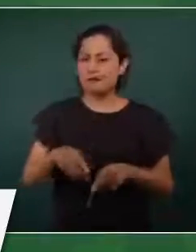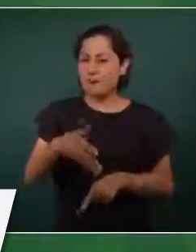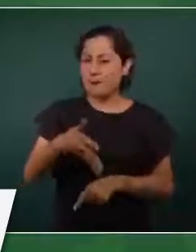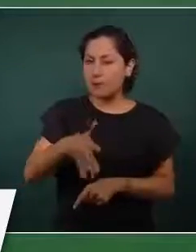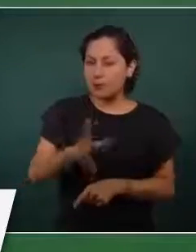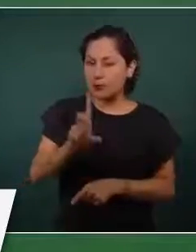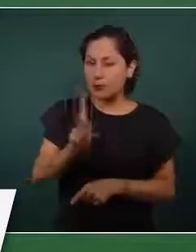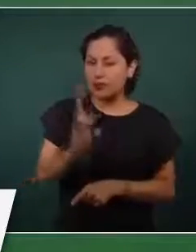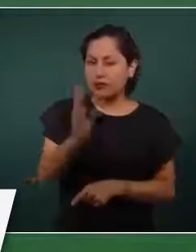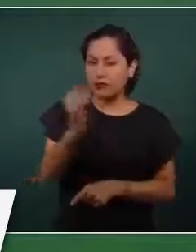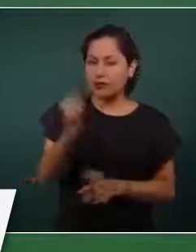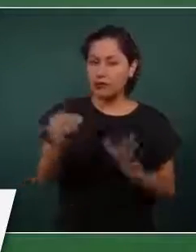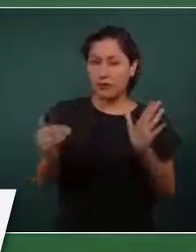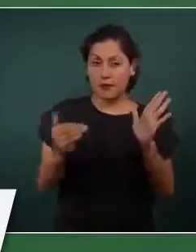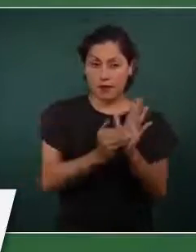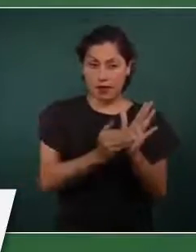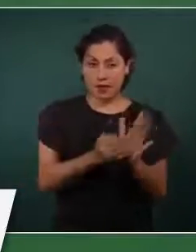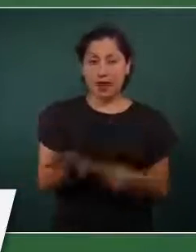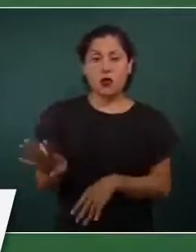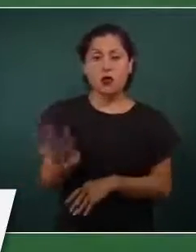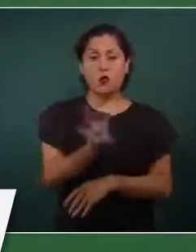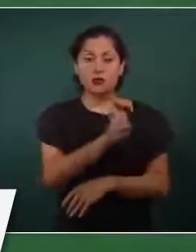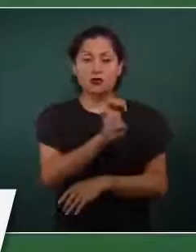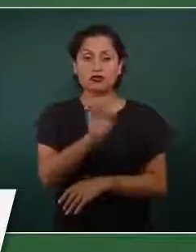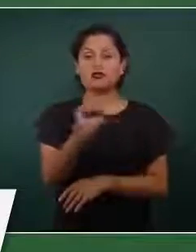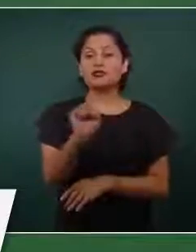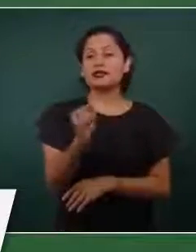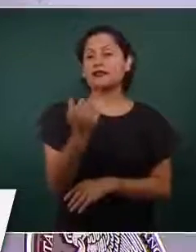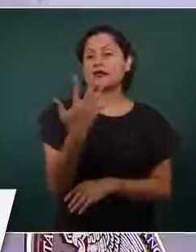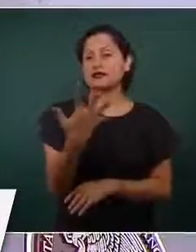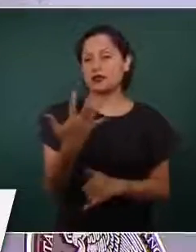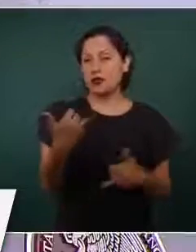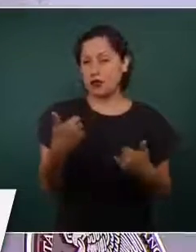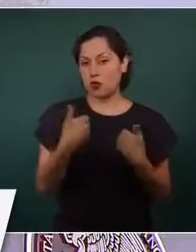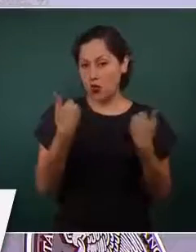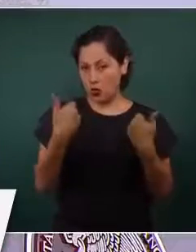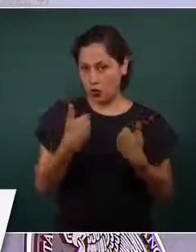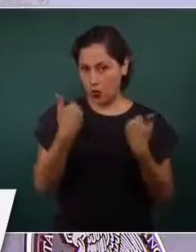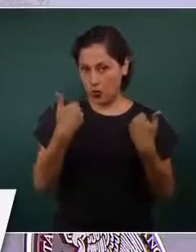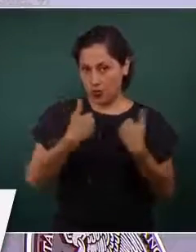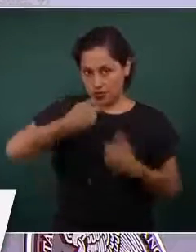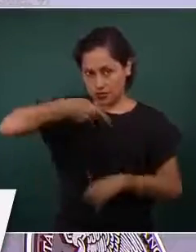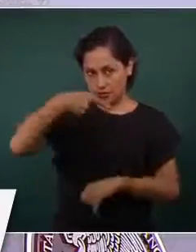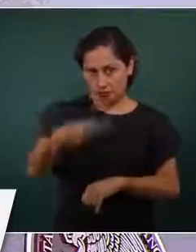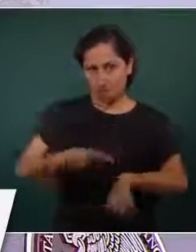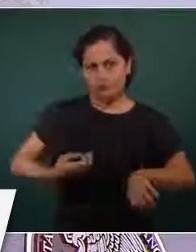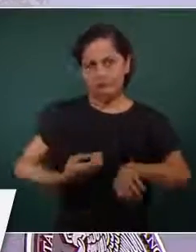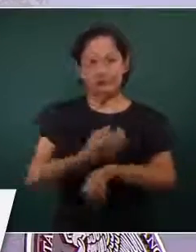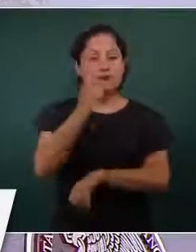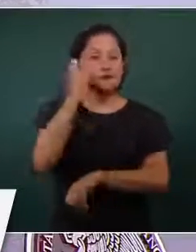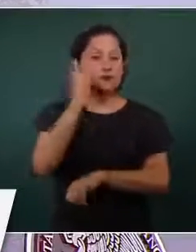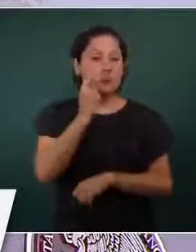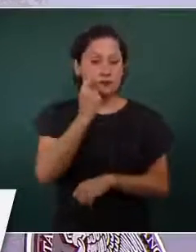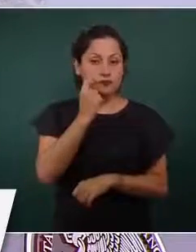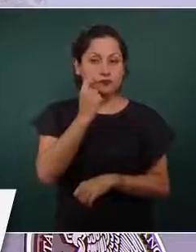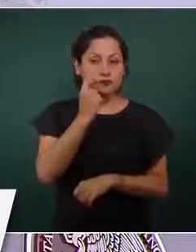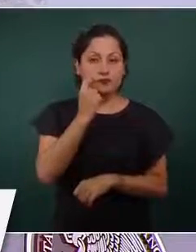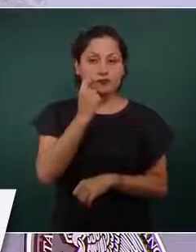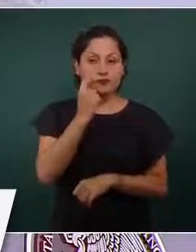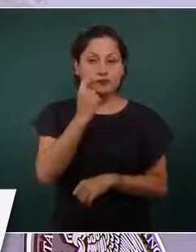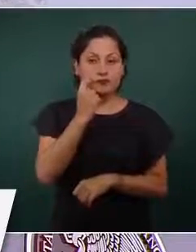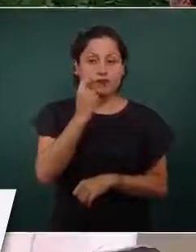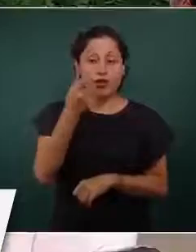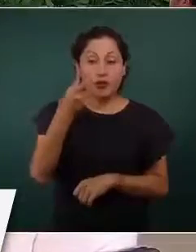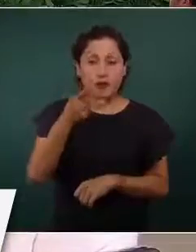465 jóvenes, que antes nada más les llamaban